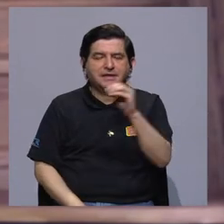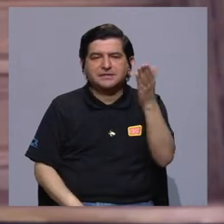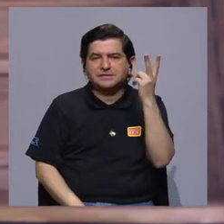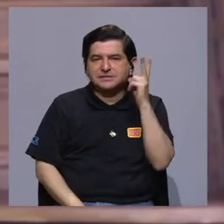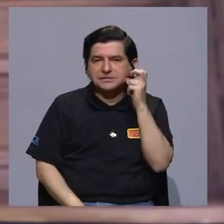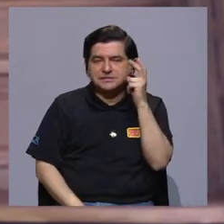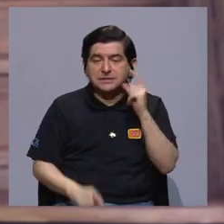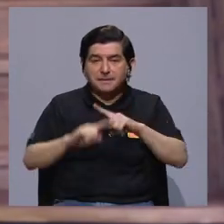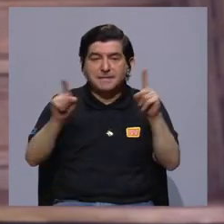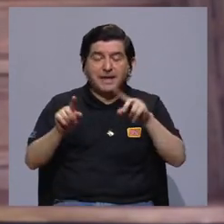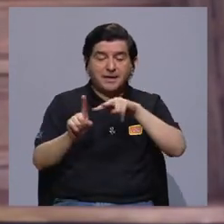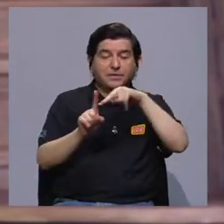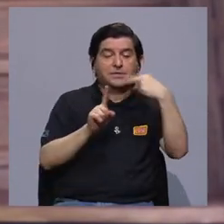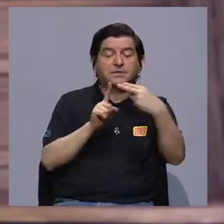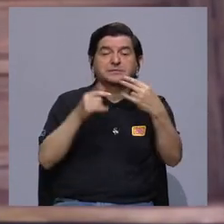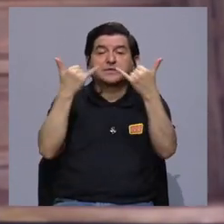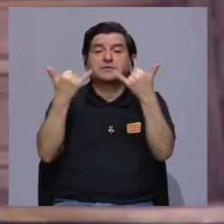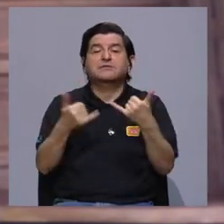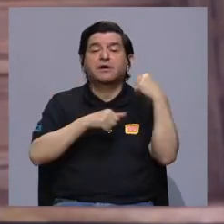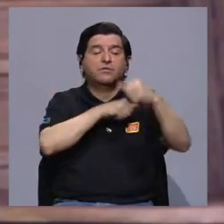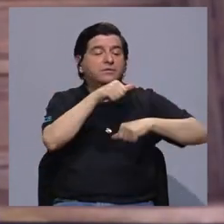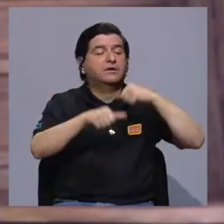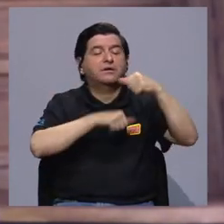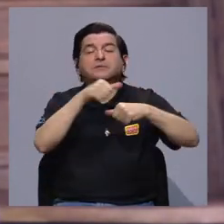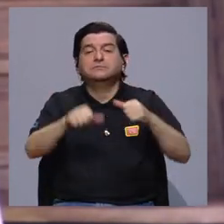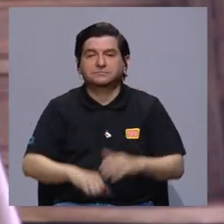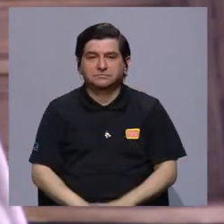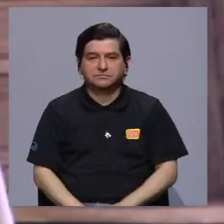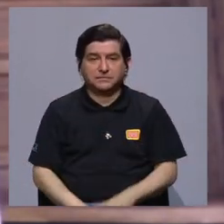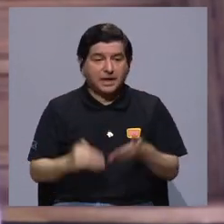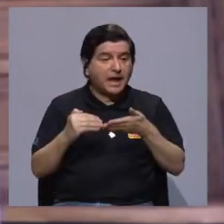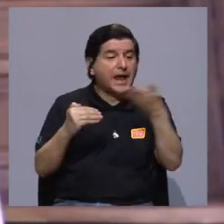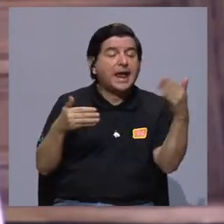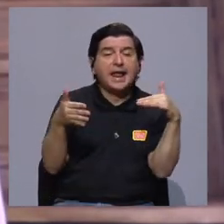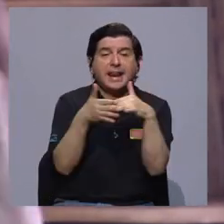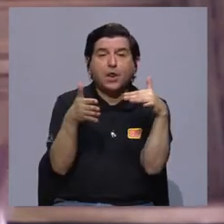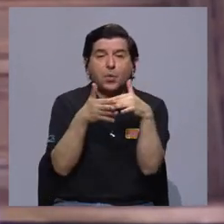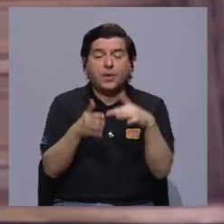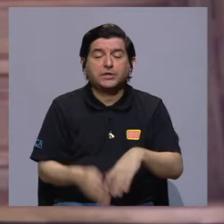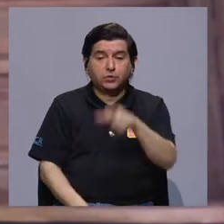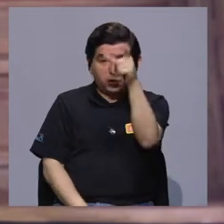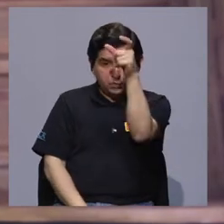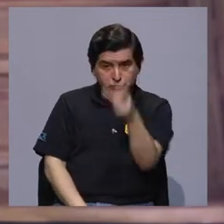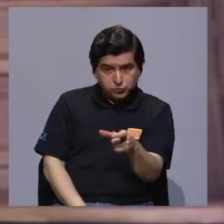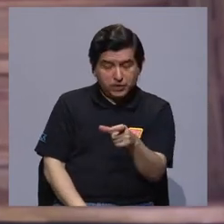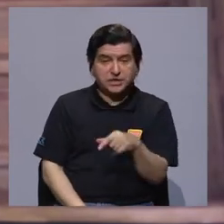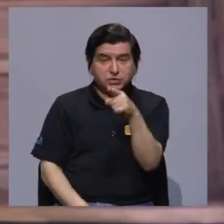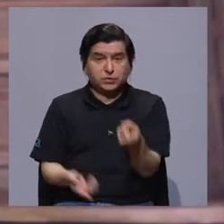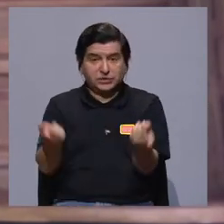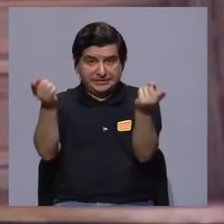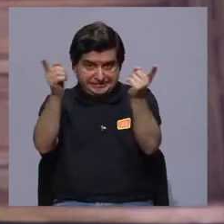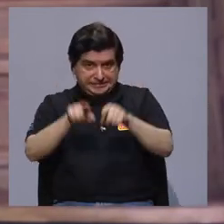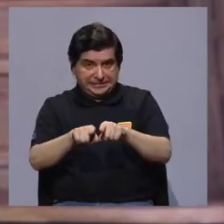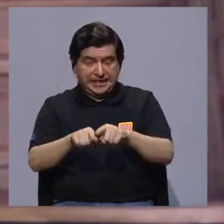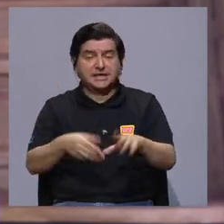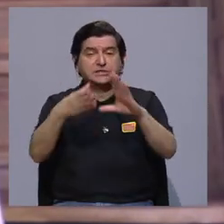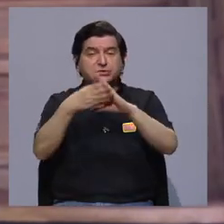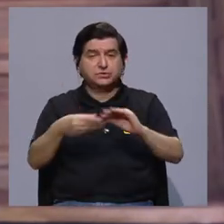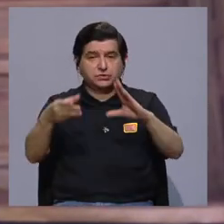desde una postura antropológica, ¿verdad? O sea, donde el objeto de estudio, el sujeto de estudio son más bien